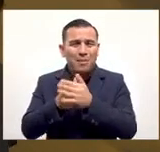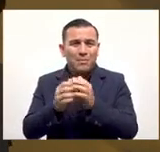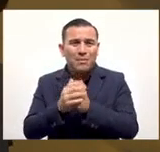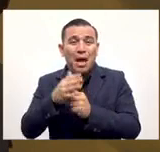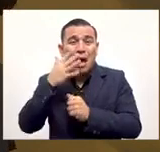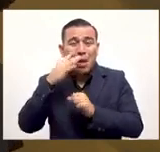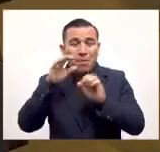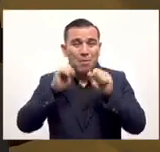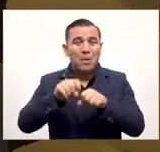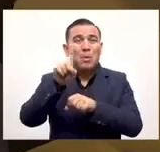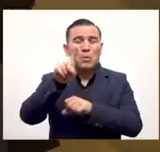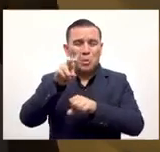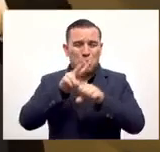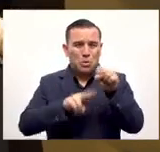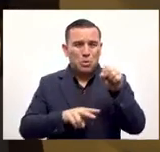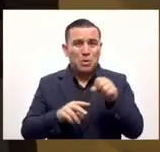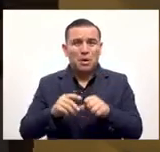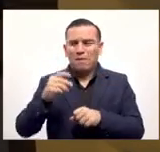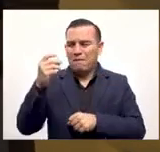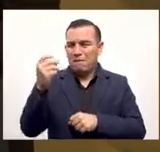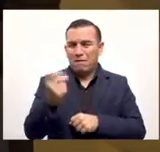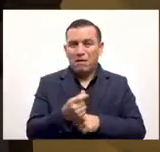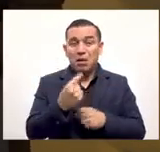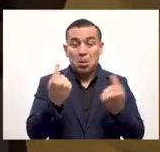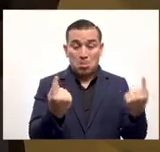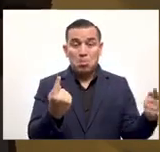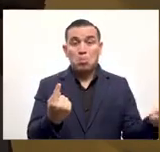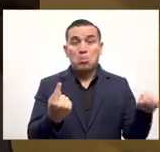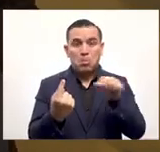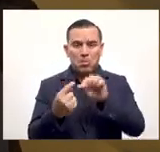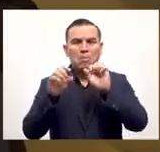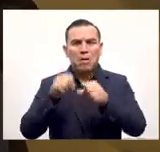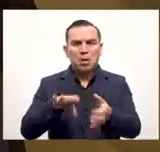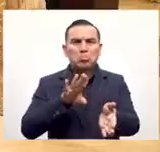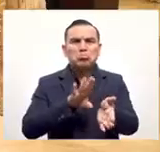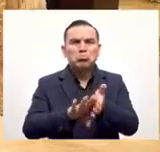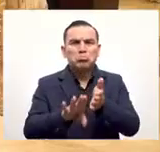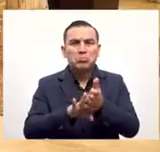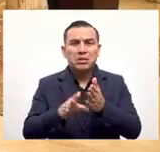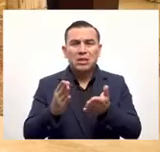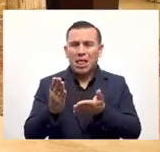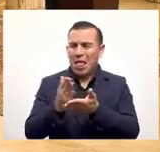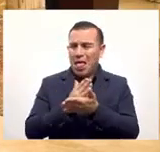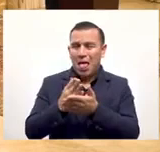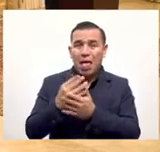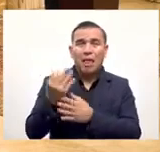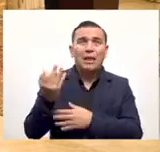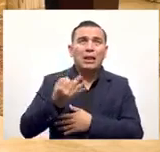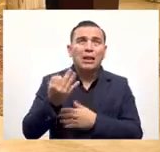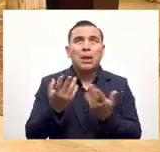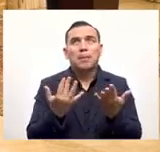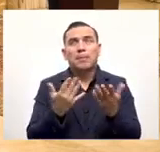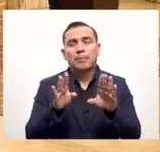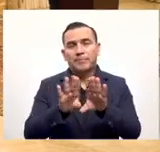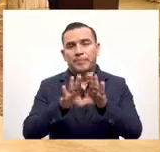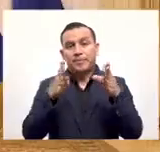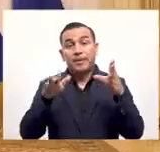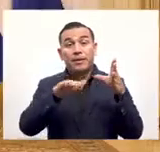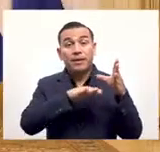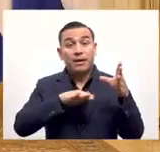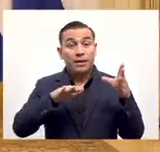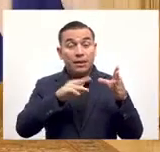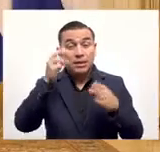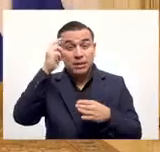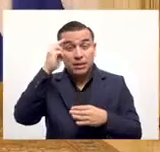importa el monto puede ser una remesa de un dólar e inmediatamente ese dólar lo puede ir a consumir no necesita esperar al lunes o a que abren la sucursal